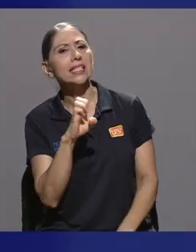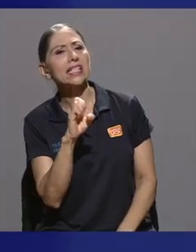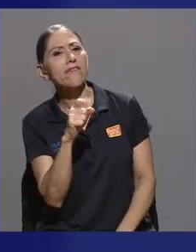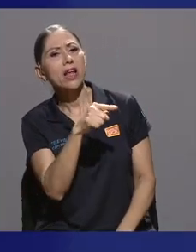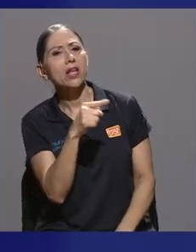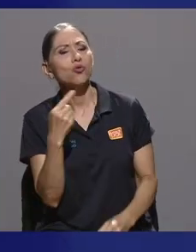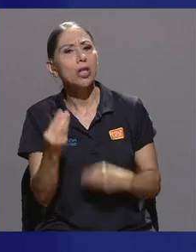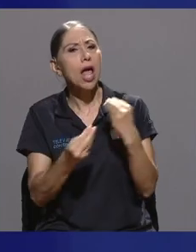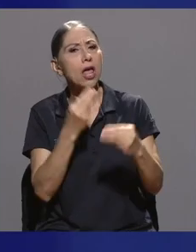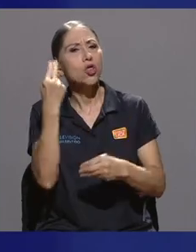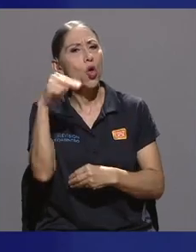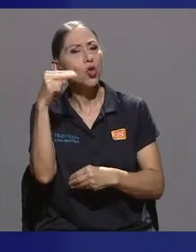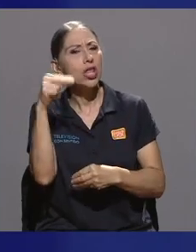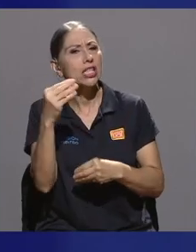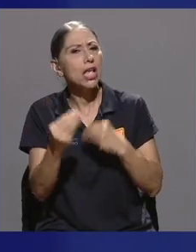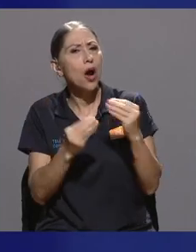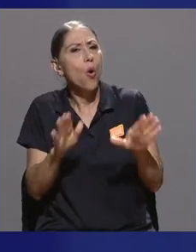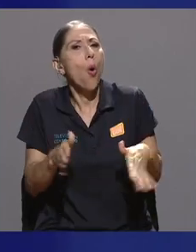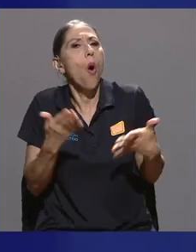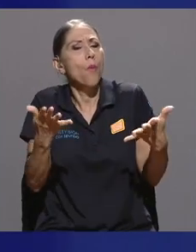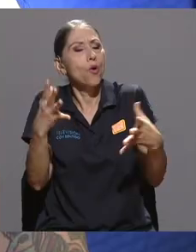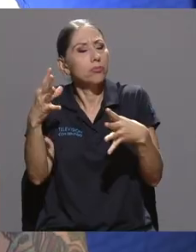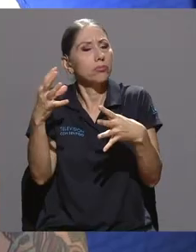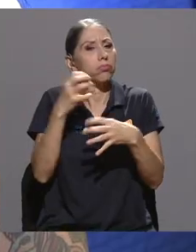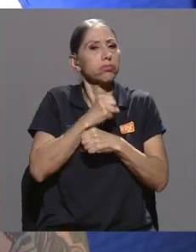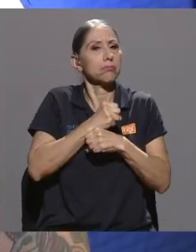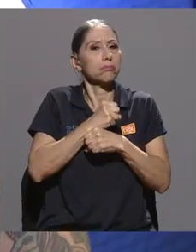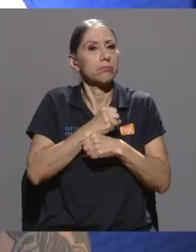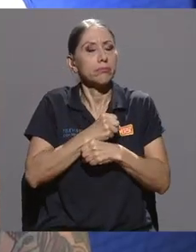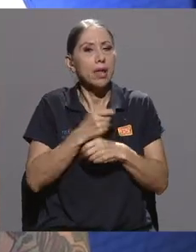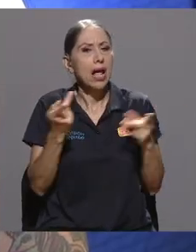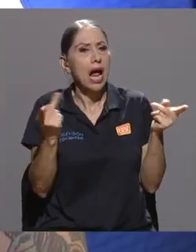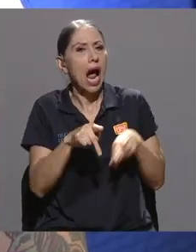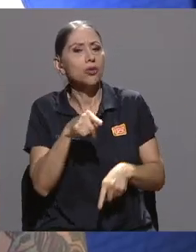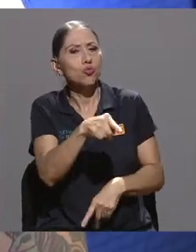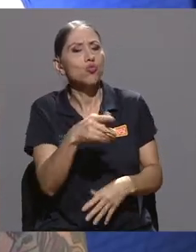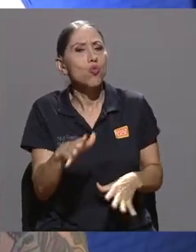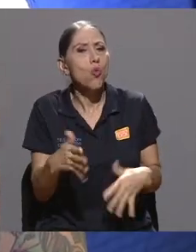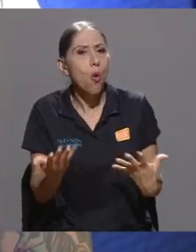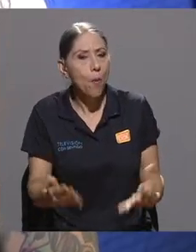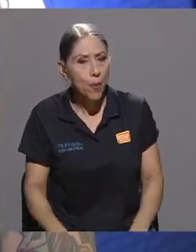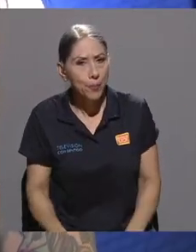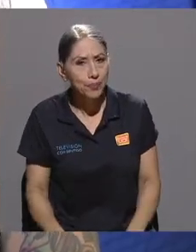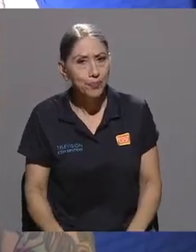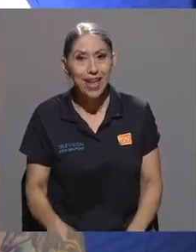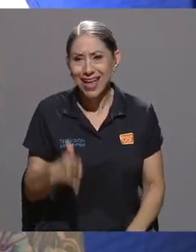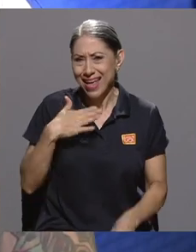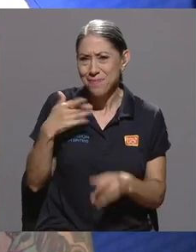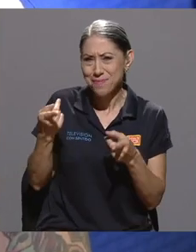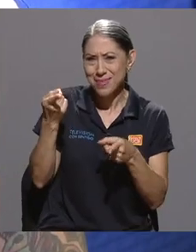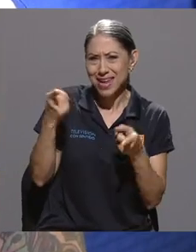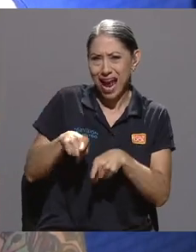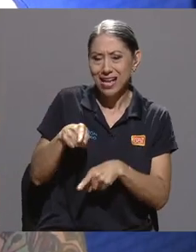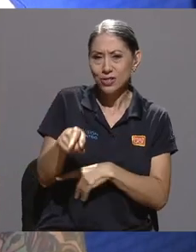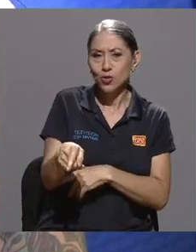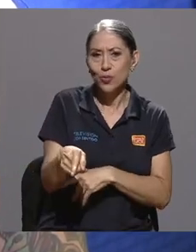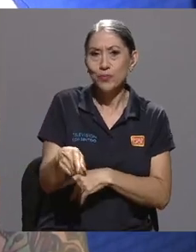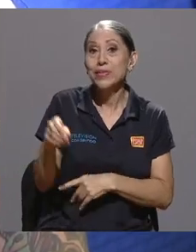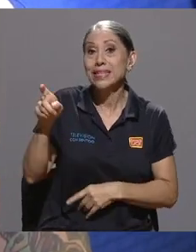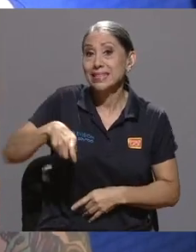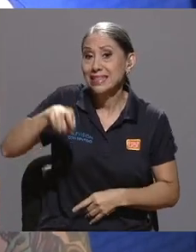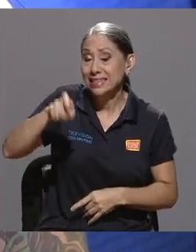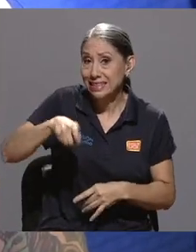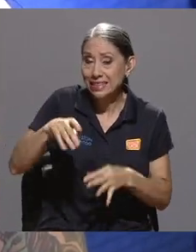noticia? ¿Cómo se dio en el caso tuyo? En mi caso, sí, fue un poco todo. Creo que es necesario esa